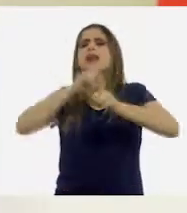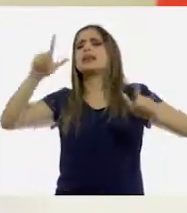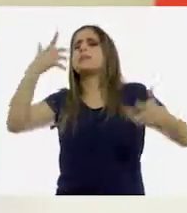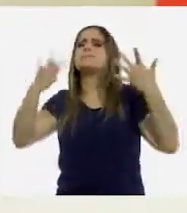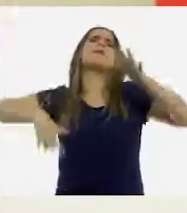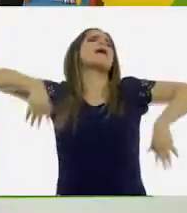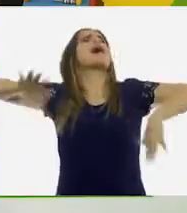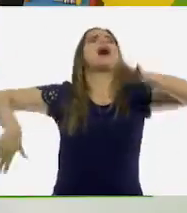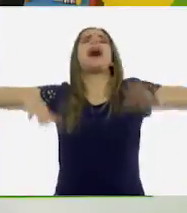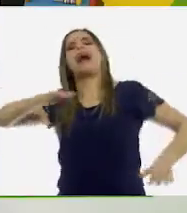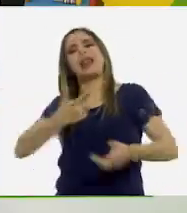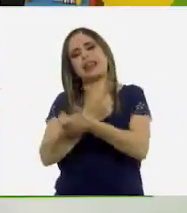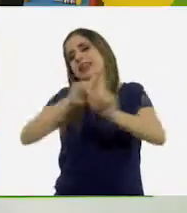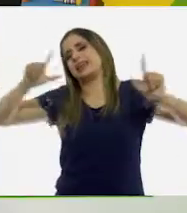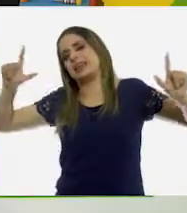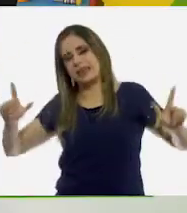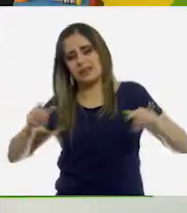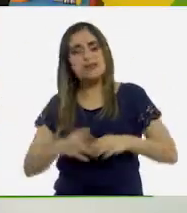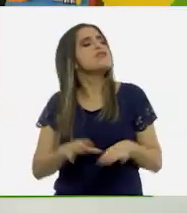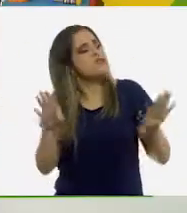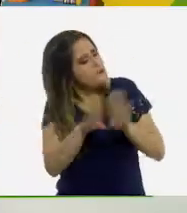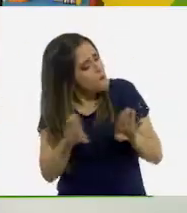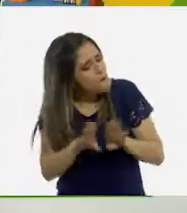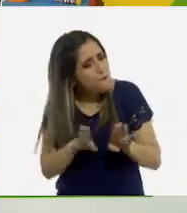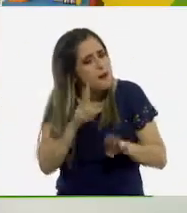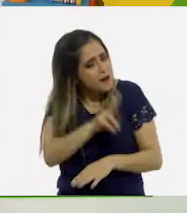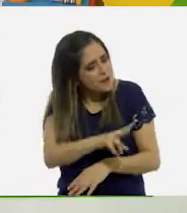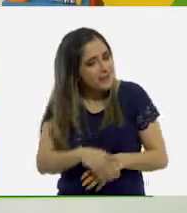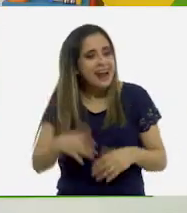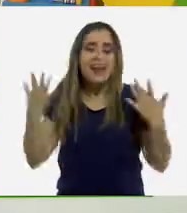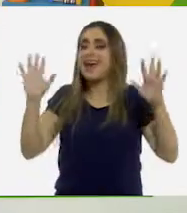manos libres. A ver, ¿cómo, Rosita?